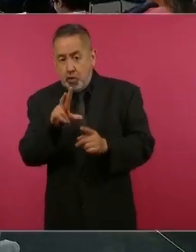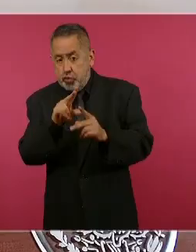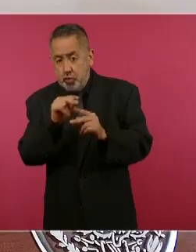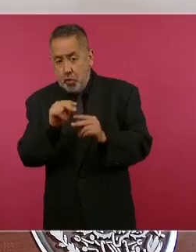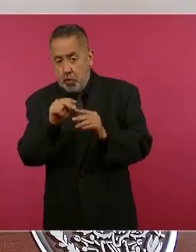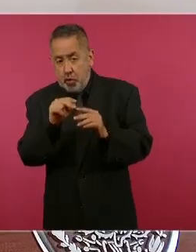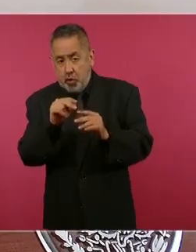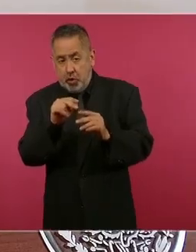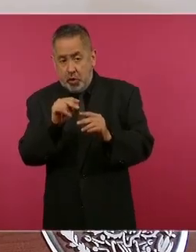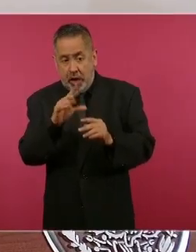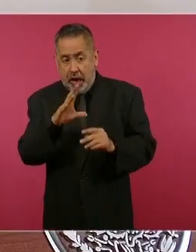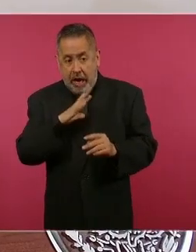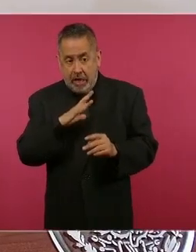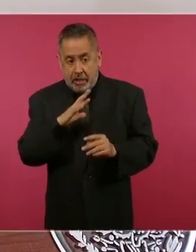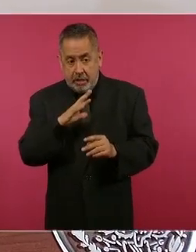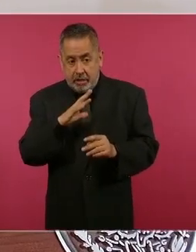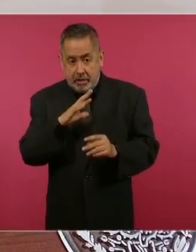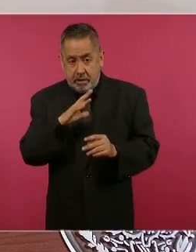inconveniente.